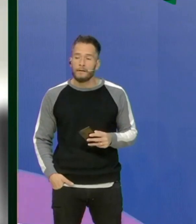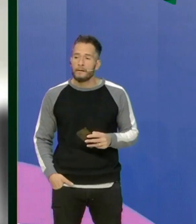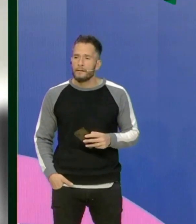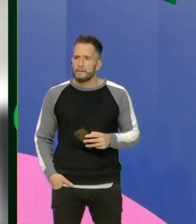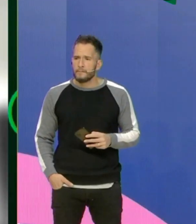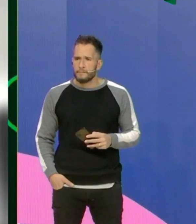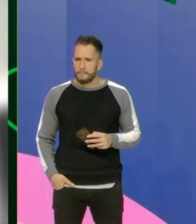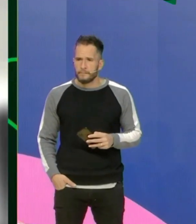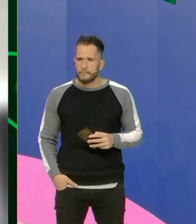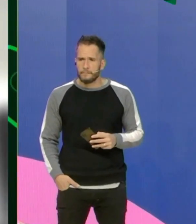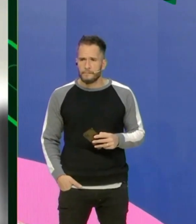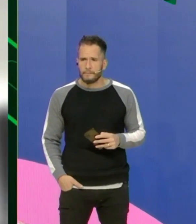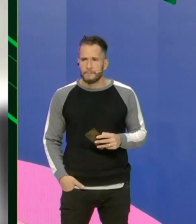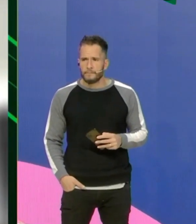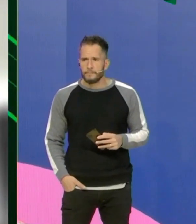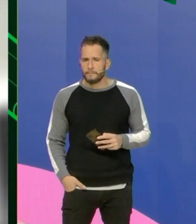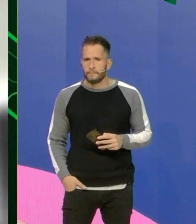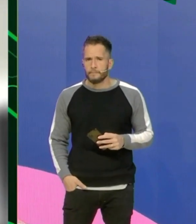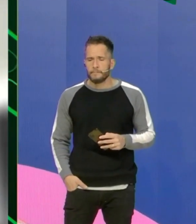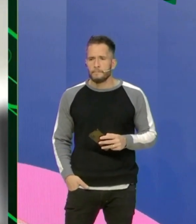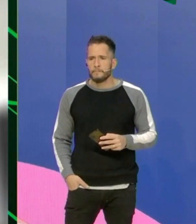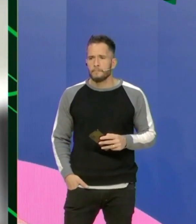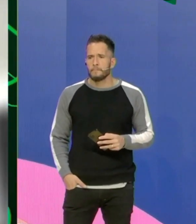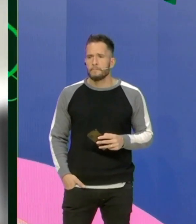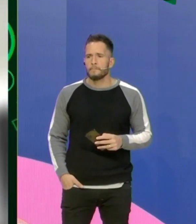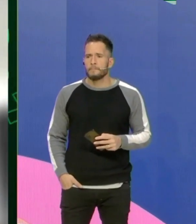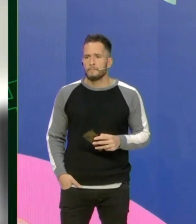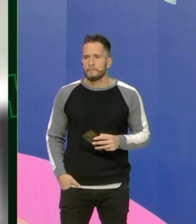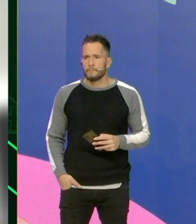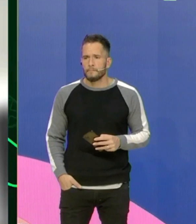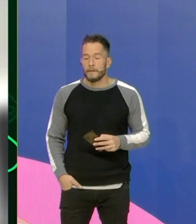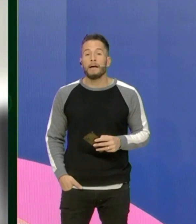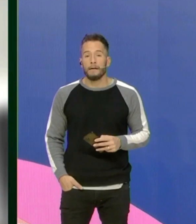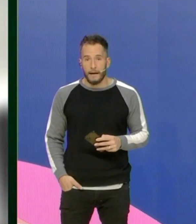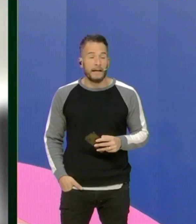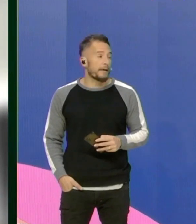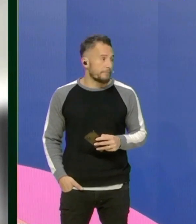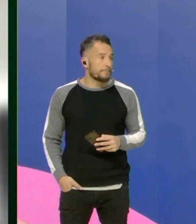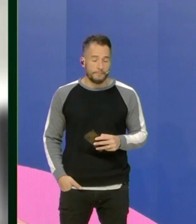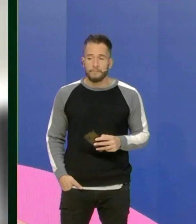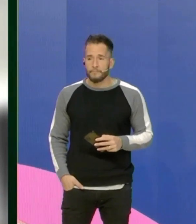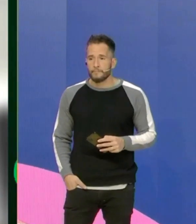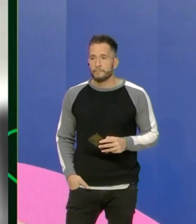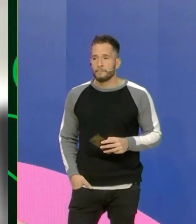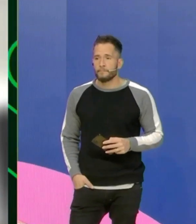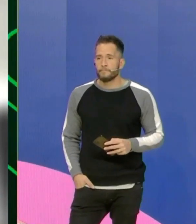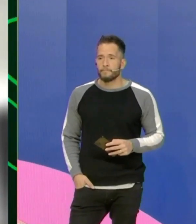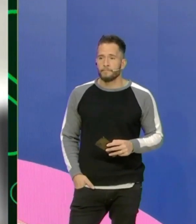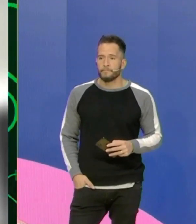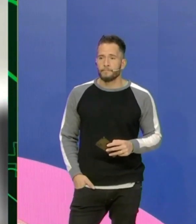Así es. Se celebraron el 2 de agosto, los 130 años